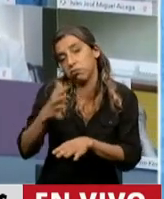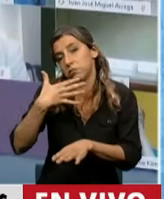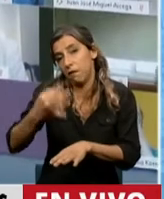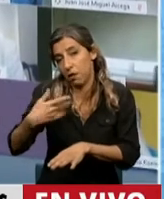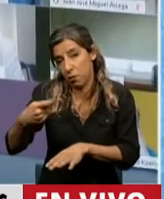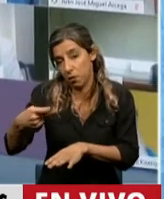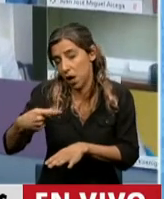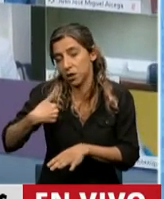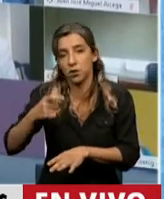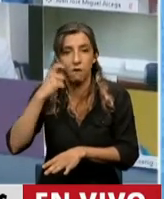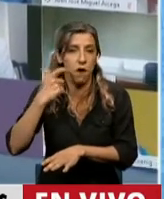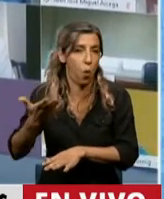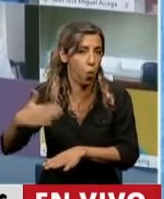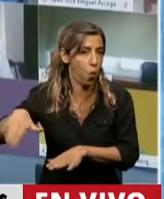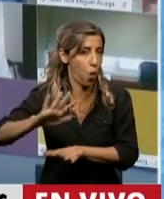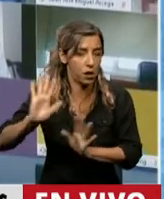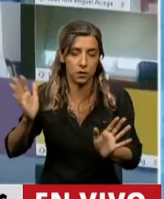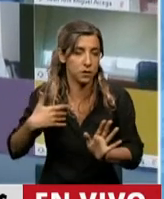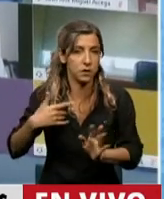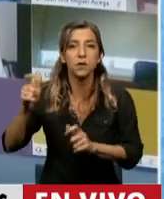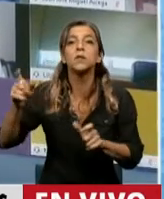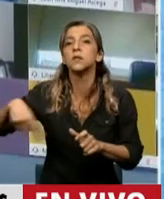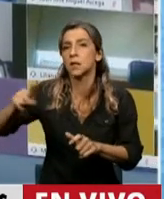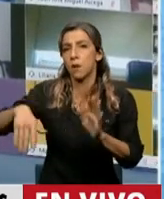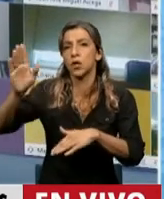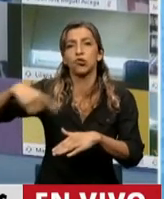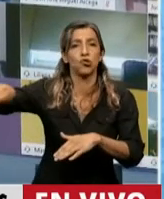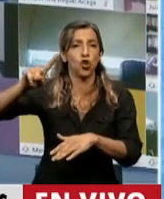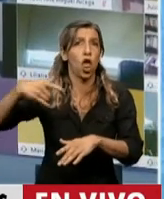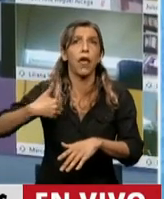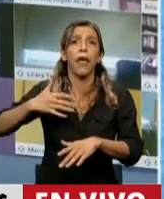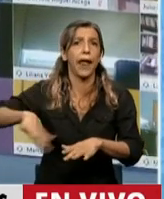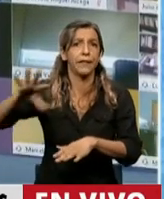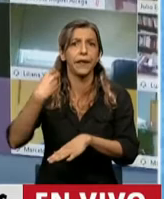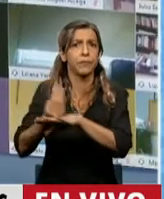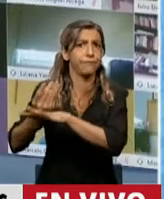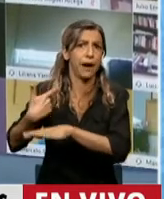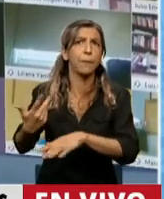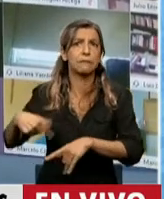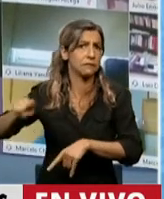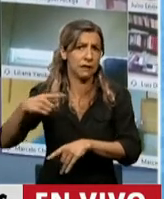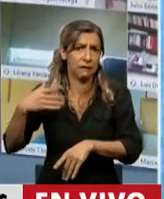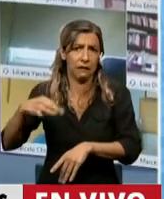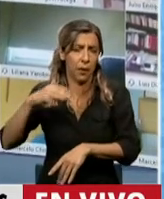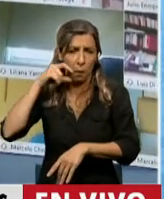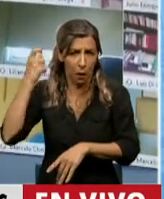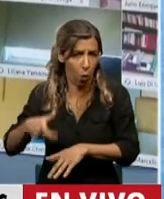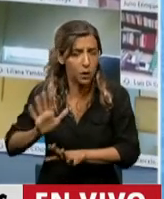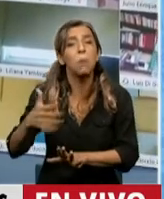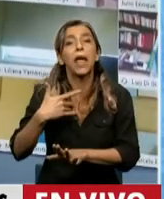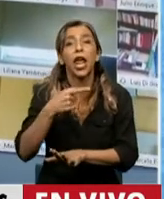a la mayoría de los funcionarios de este país si es que tuvieran vergüenza. No,